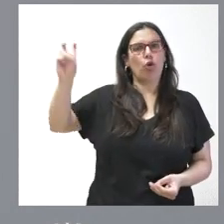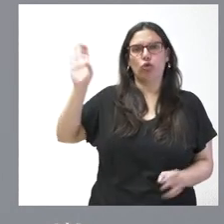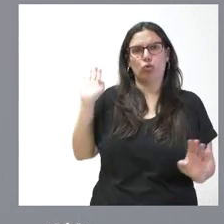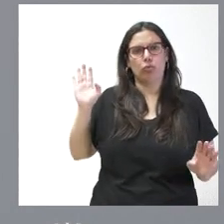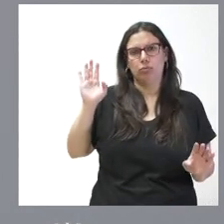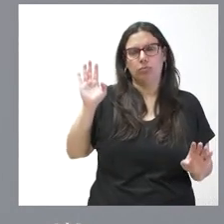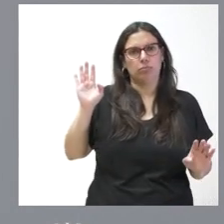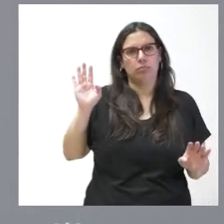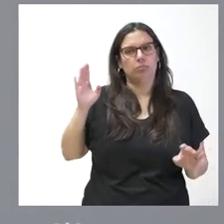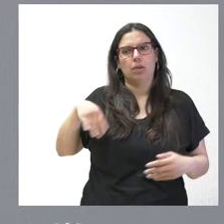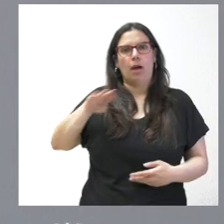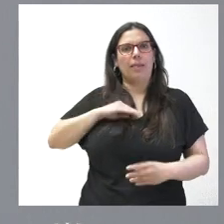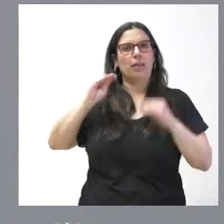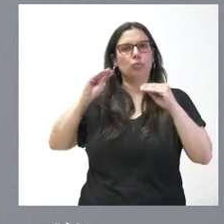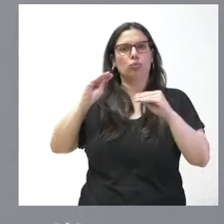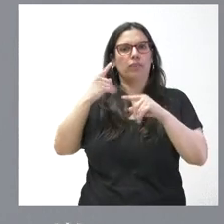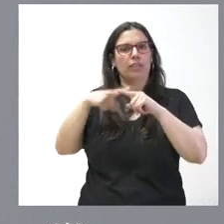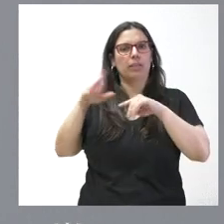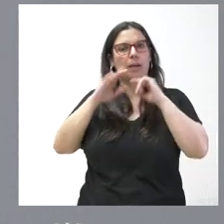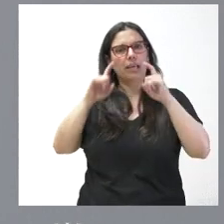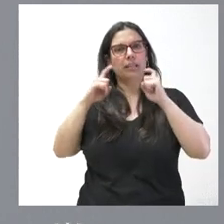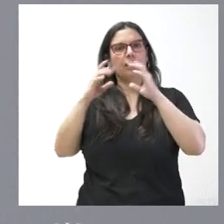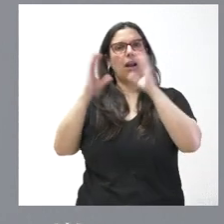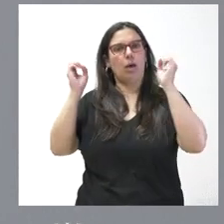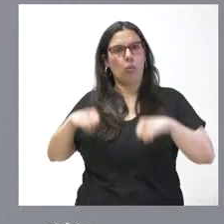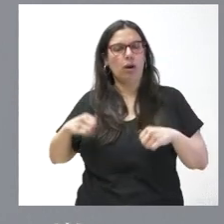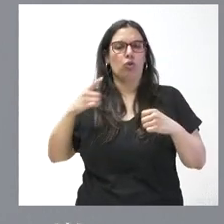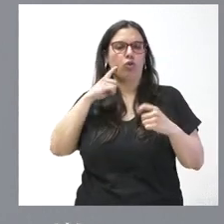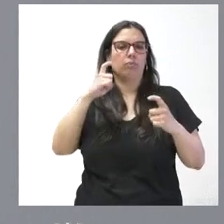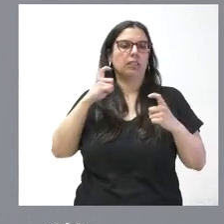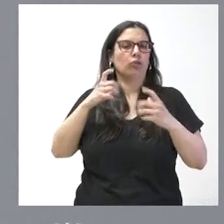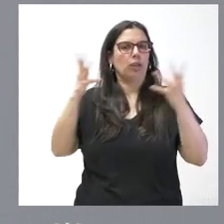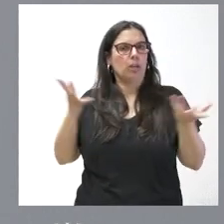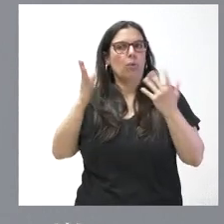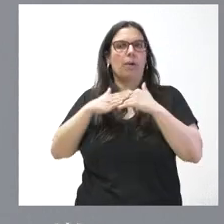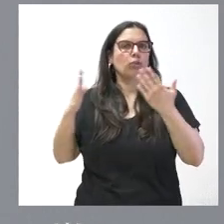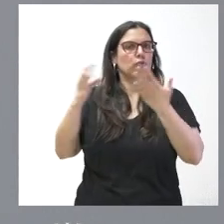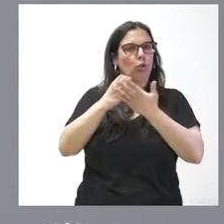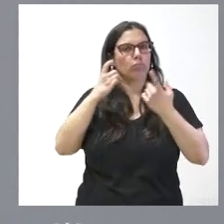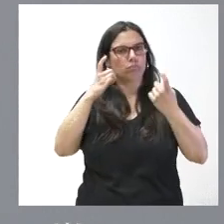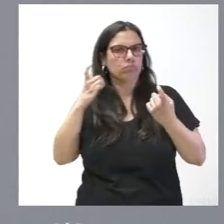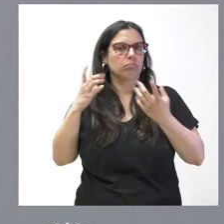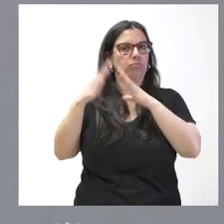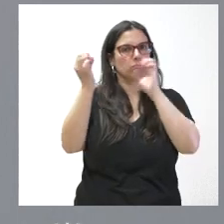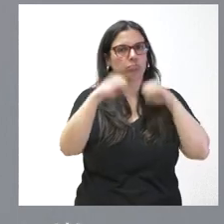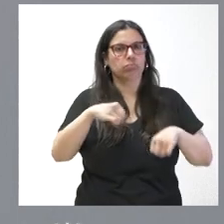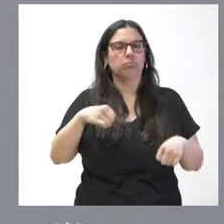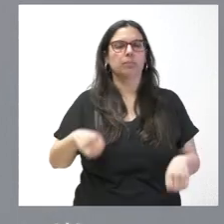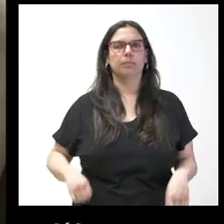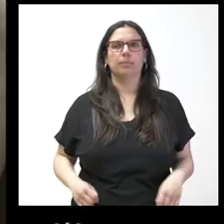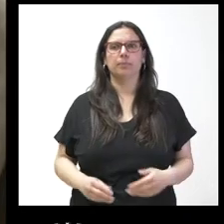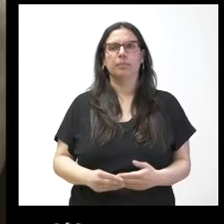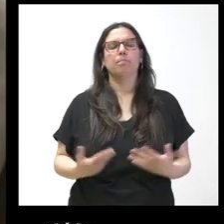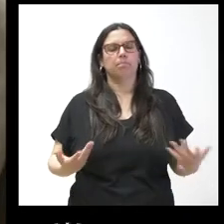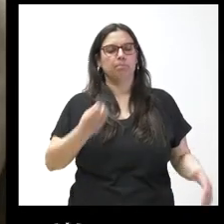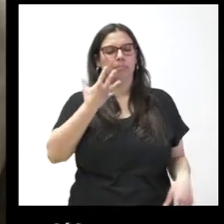que tiene su capacidad de intentar llegar a acuerdos y yo animo a todos a que busquen las mejores fórmulas para llegar a acuerdos en el ámbito de Castilla y León Bien